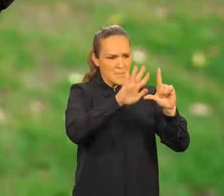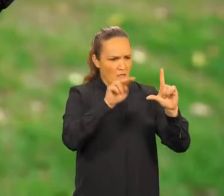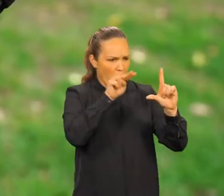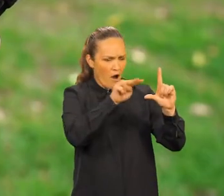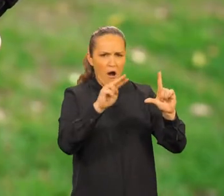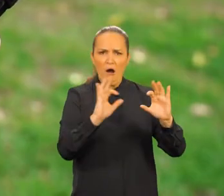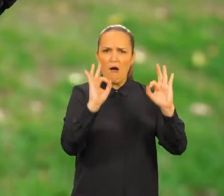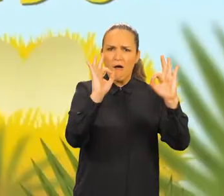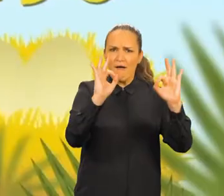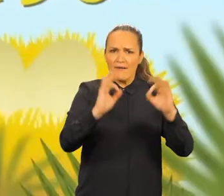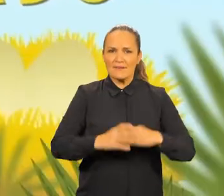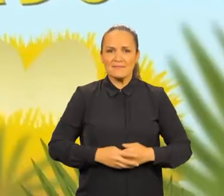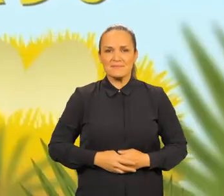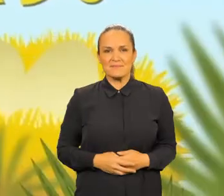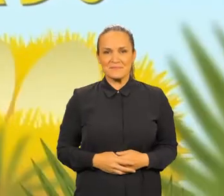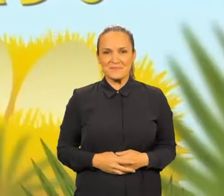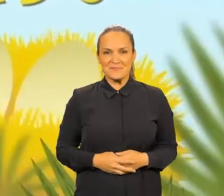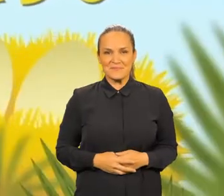espectacular.